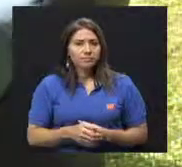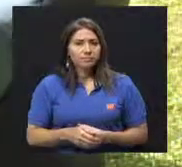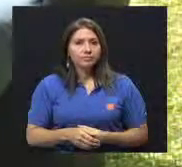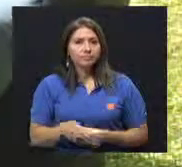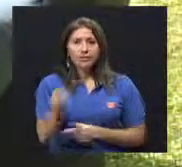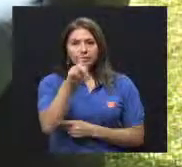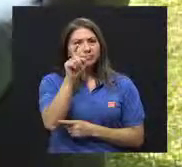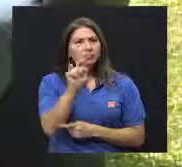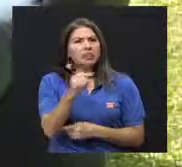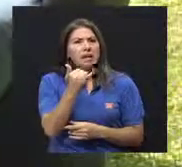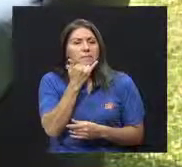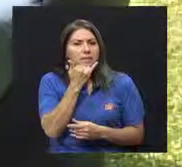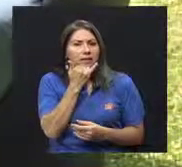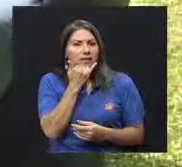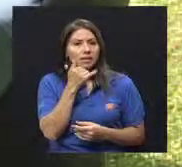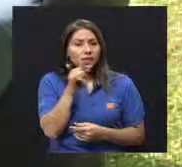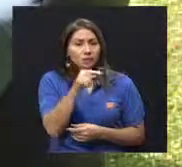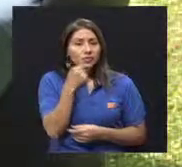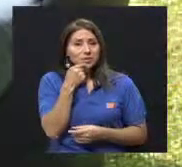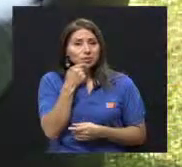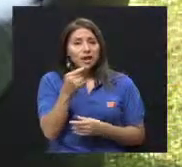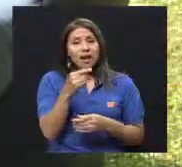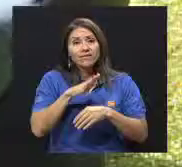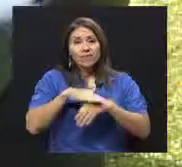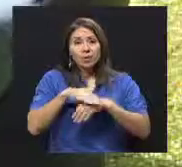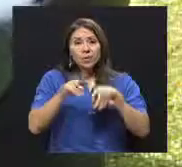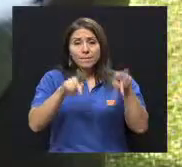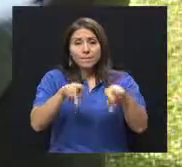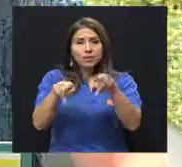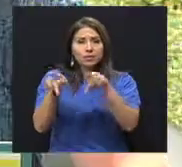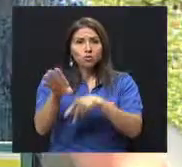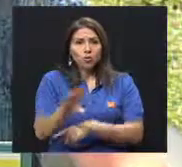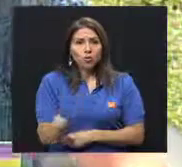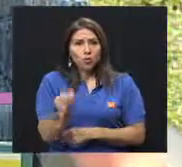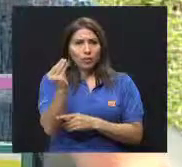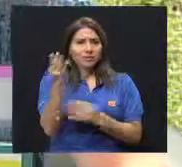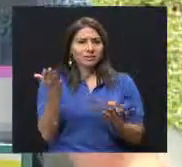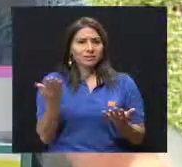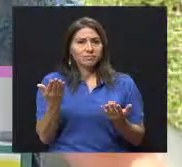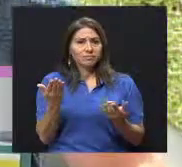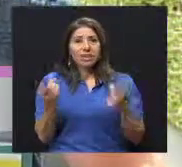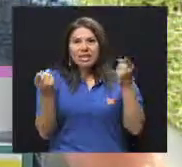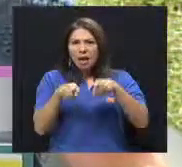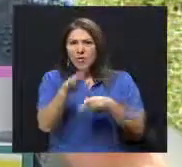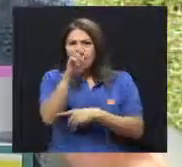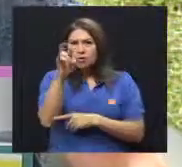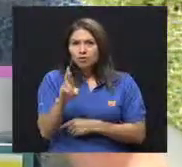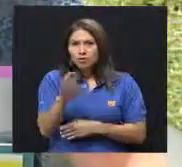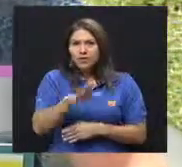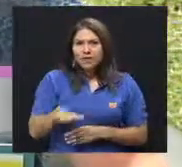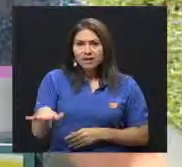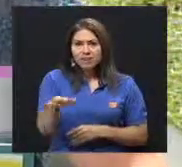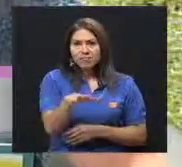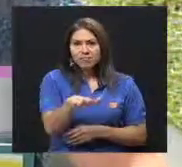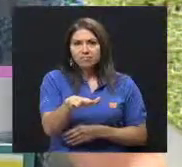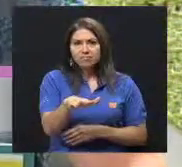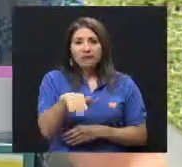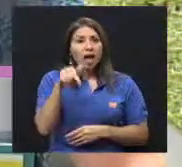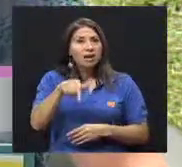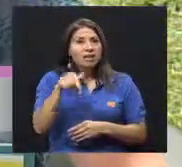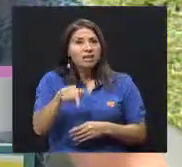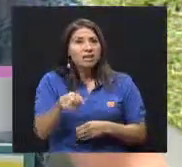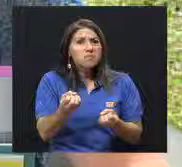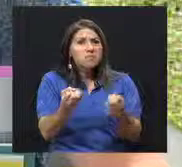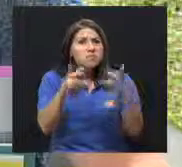Y qué pasa también, doctor, cuando usted mencionaba ahora el caso de los jóvenes, ¿verdad? Porque, ¿qué ha pasado en Costa Rica? Podríamos decir que ha aumentado